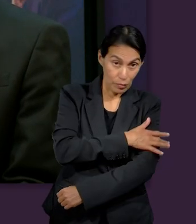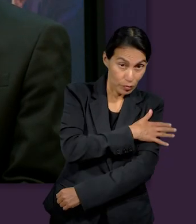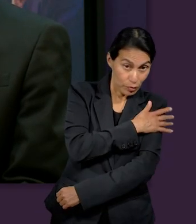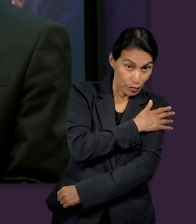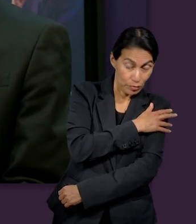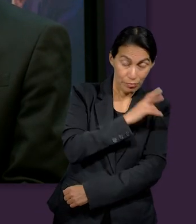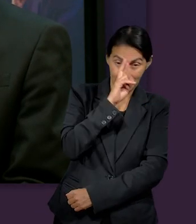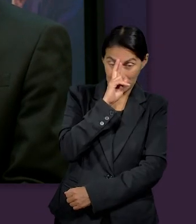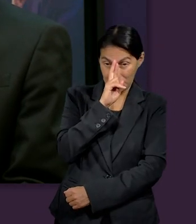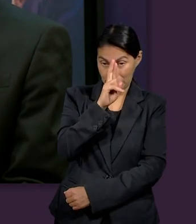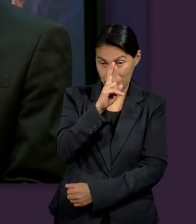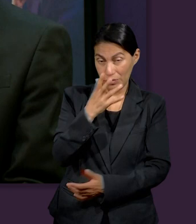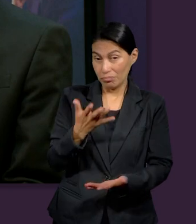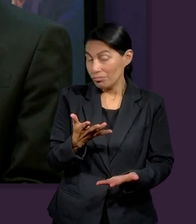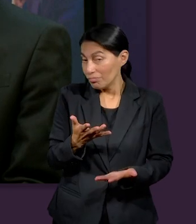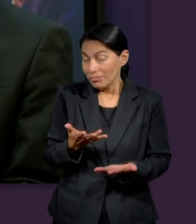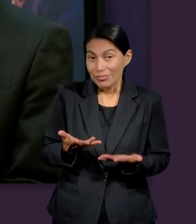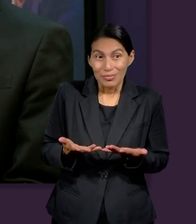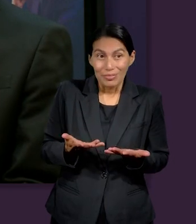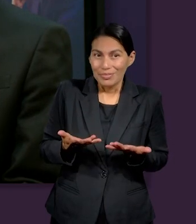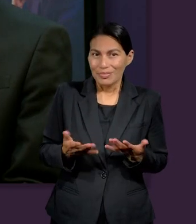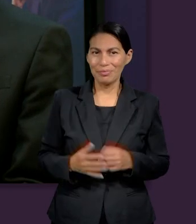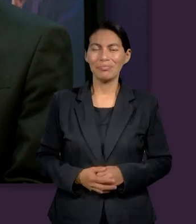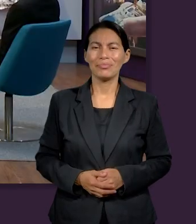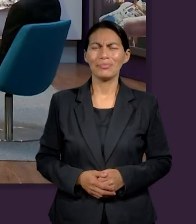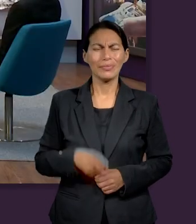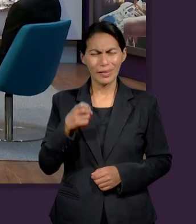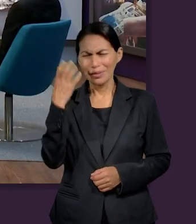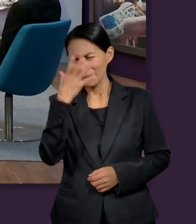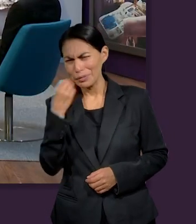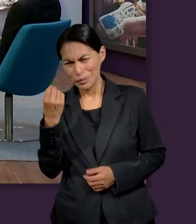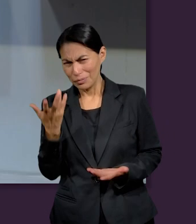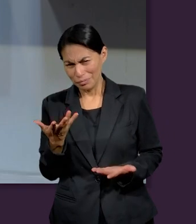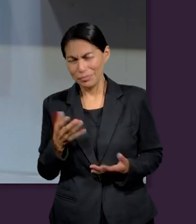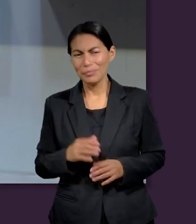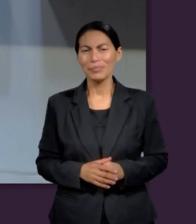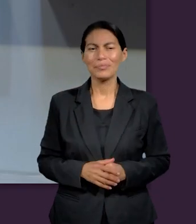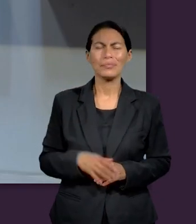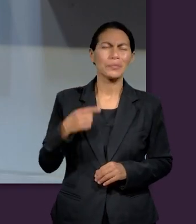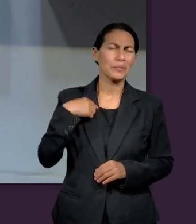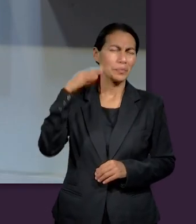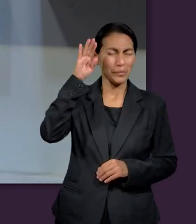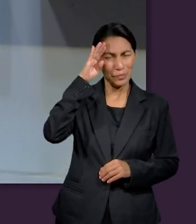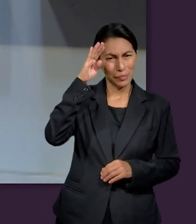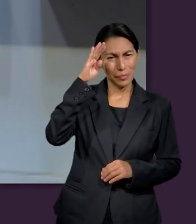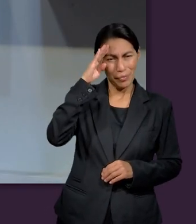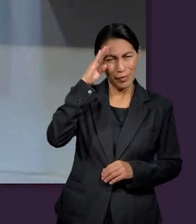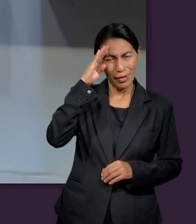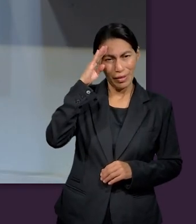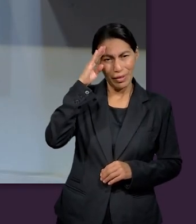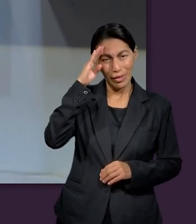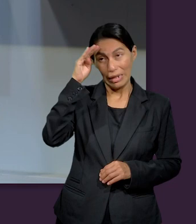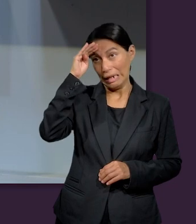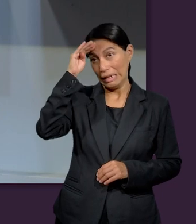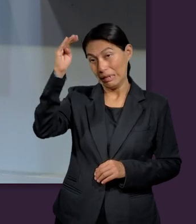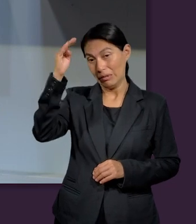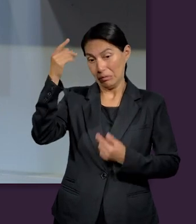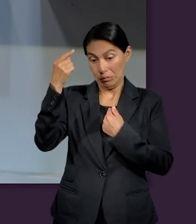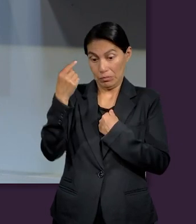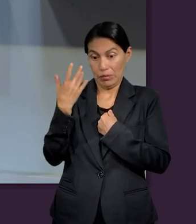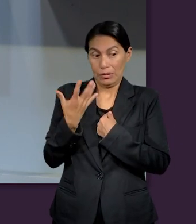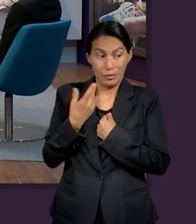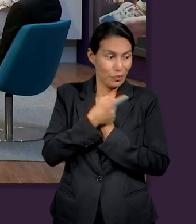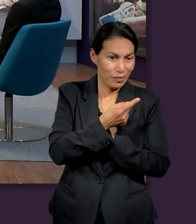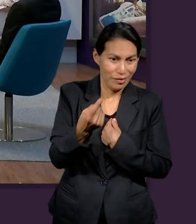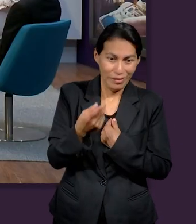creo que respeto no sé qué bonito yo me he puesto a pensar que el Señor pudiera decir